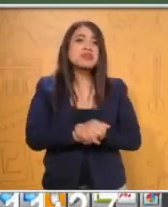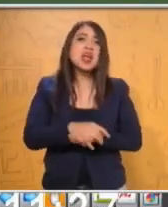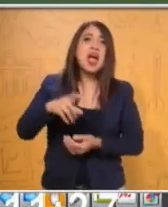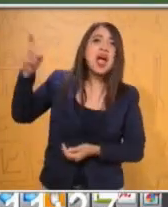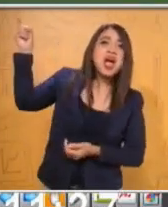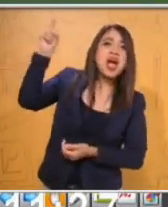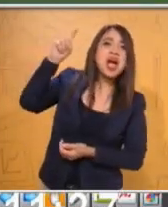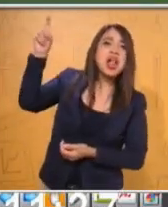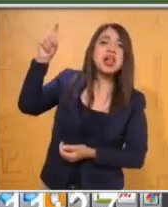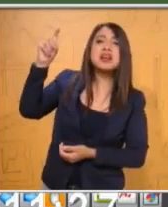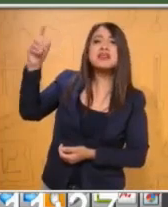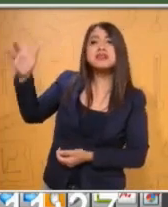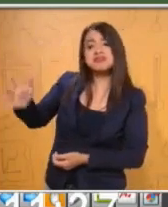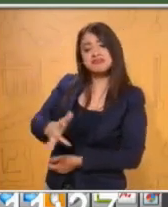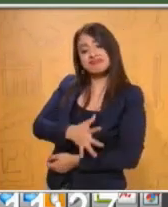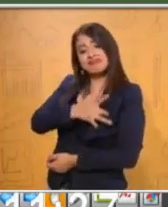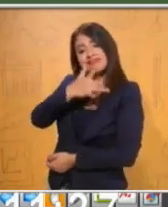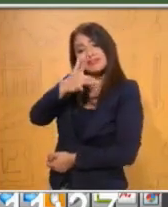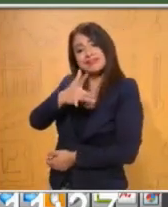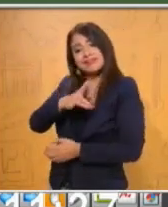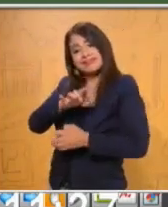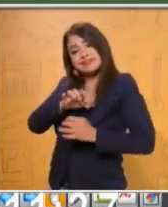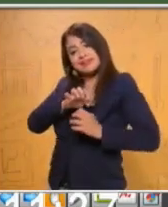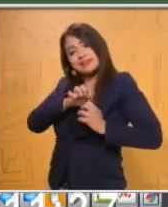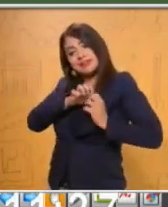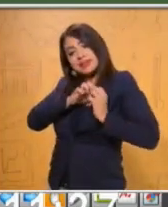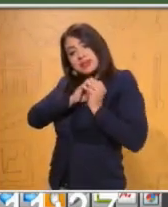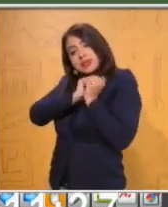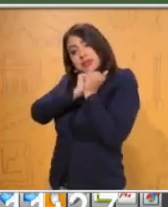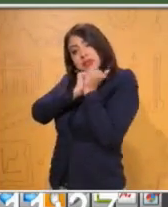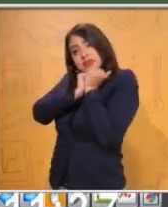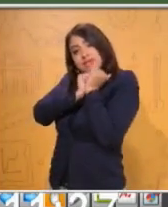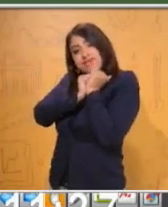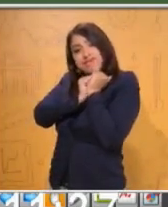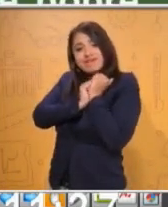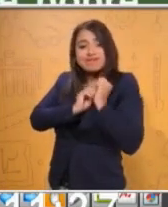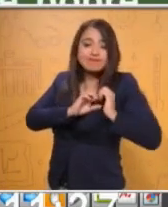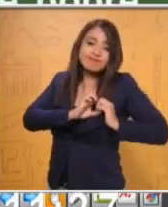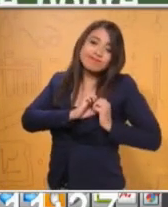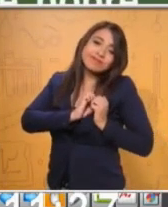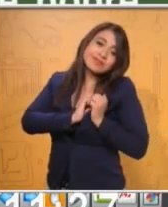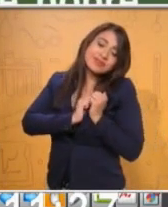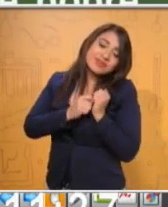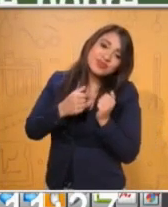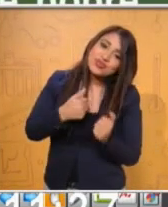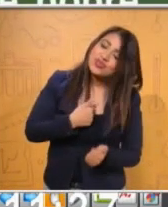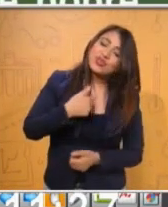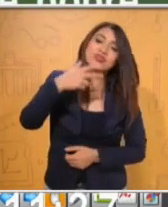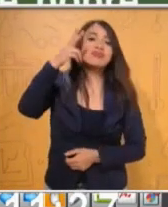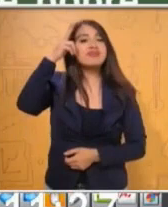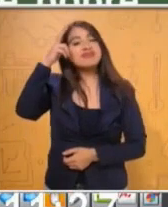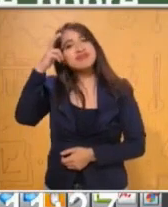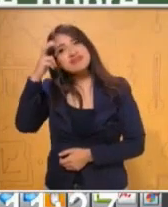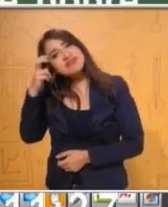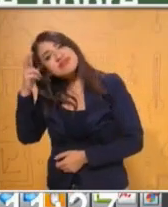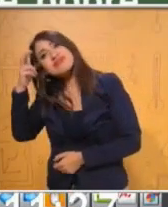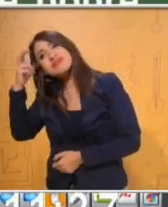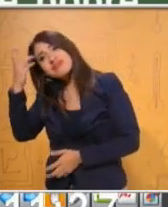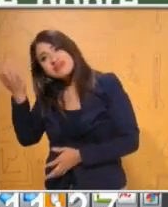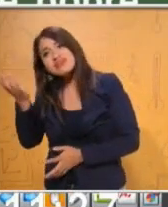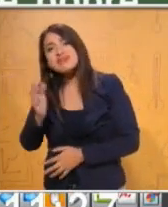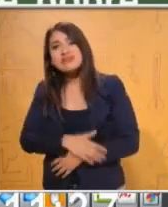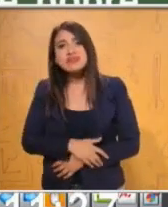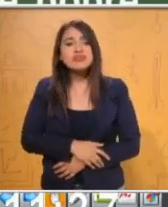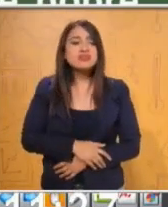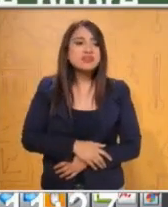sintió que el corazón se le derretía. ¡Cuán egoísta he sido! exclamó. Ahora sé por qué la